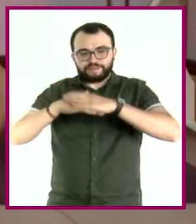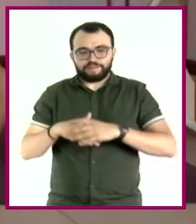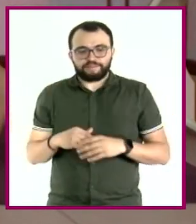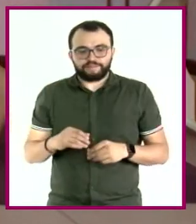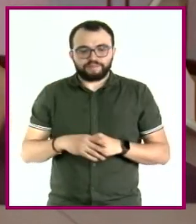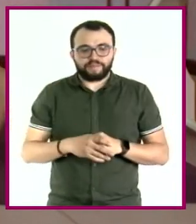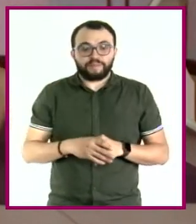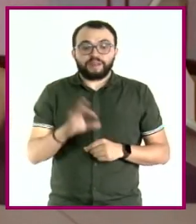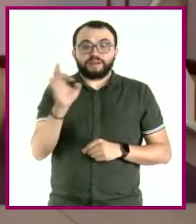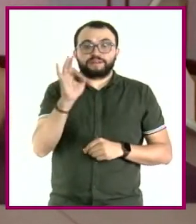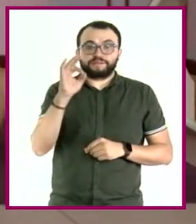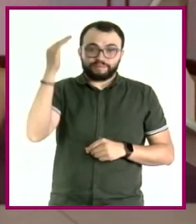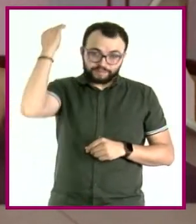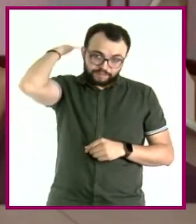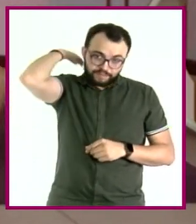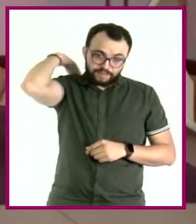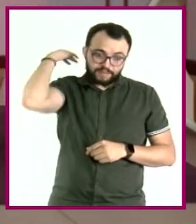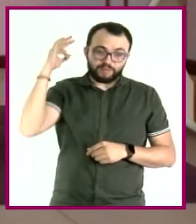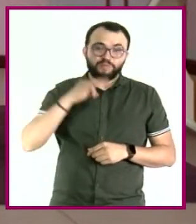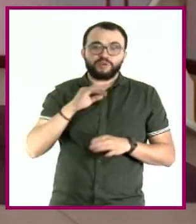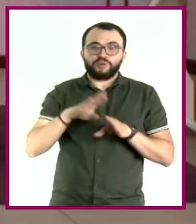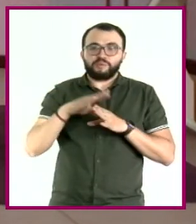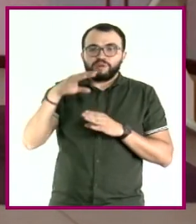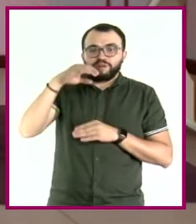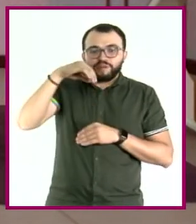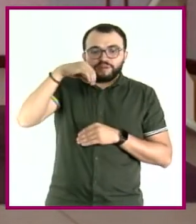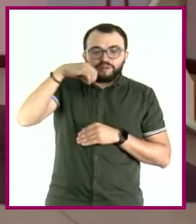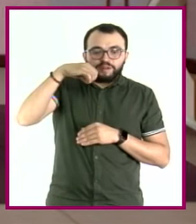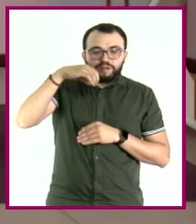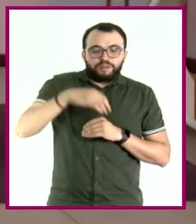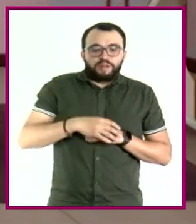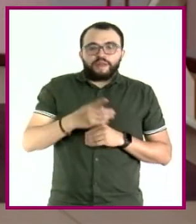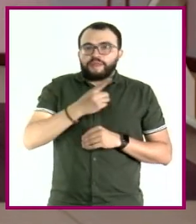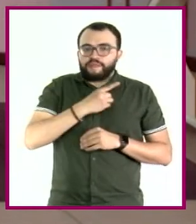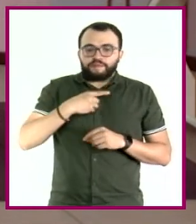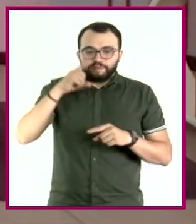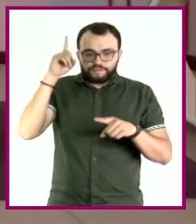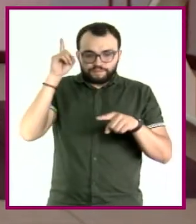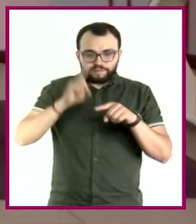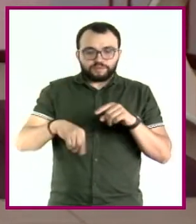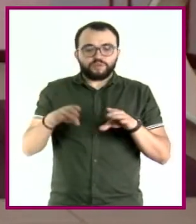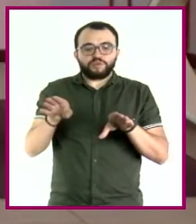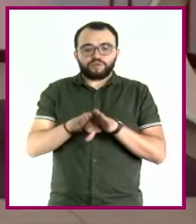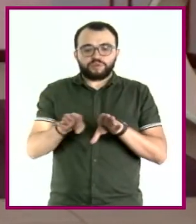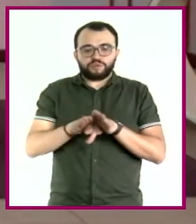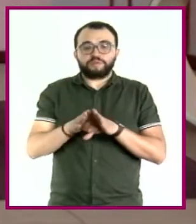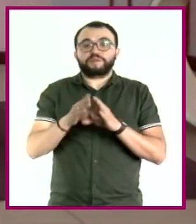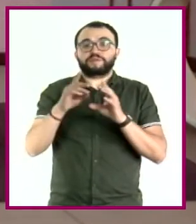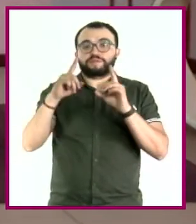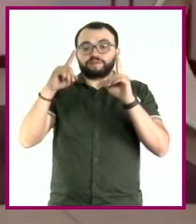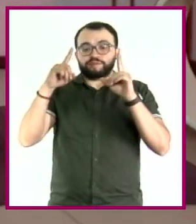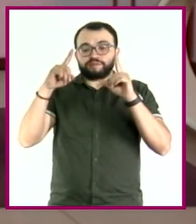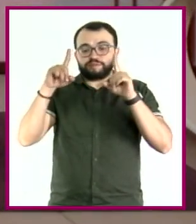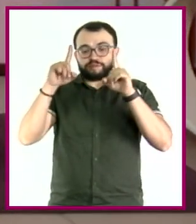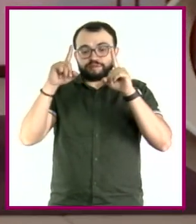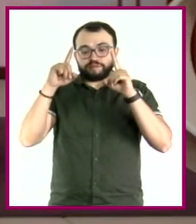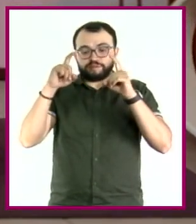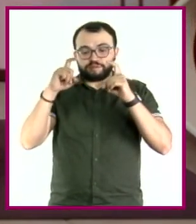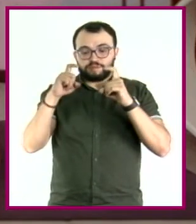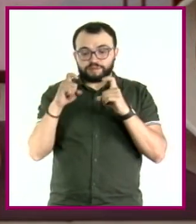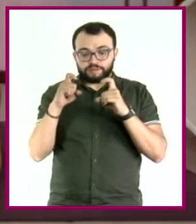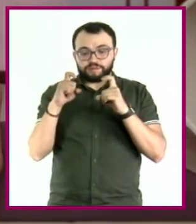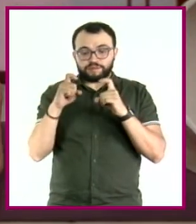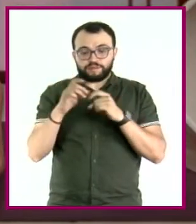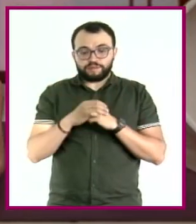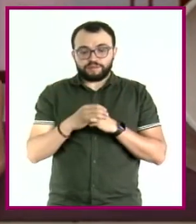encorvada. ¿Qué tengo que hacer para corregirlo? Flexiona las rodillas y lleva el coxis al cielo. Tal vez mis